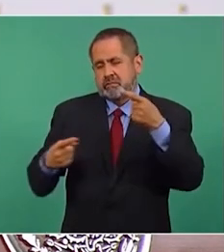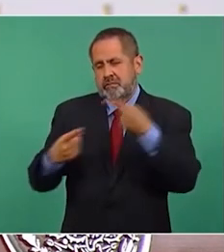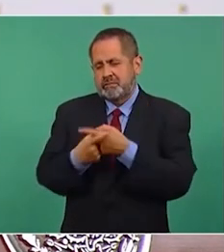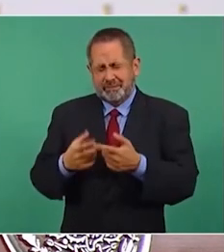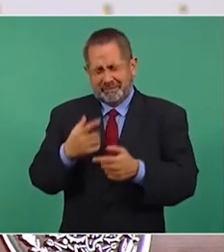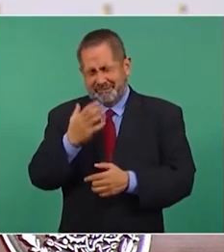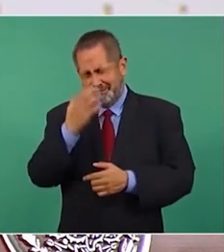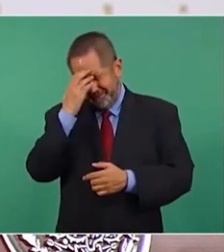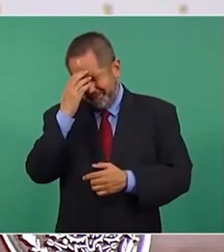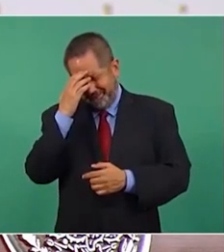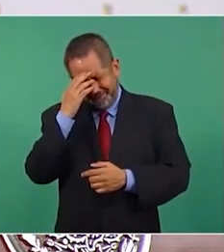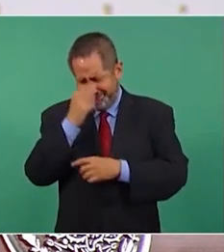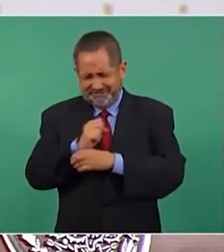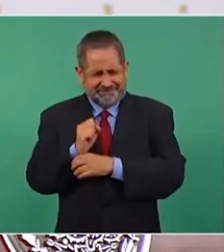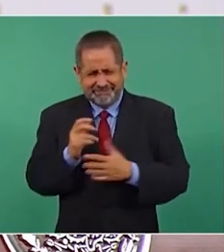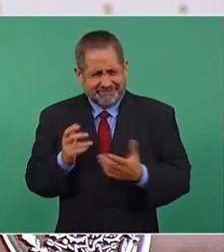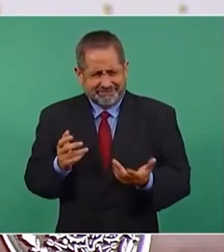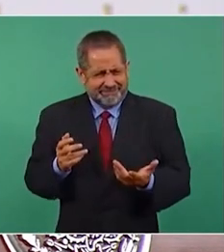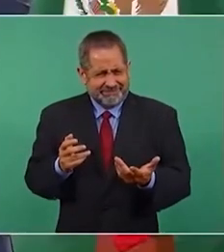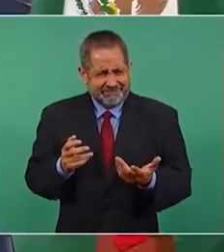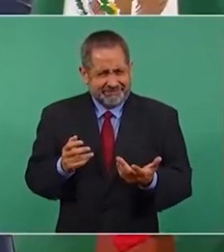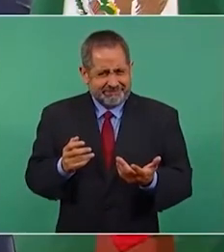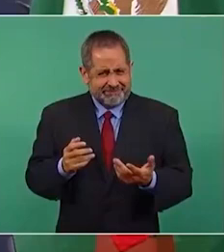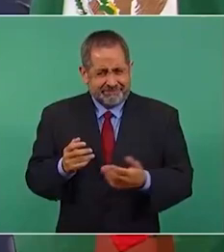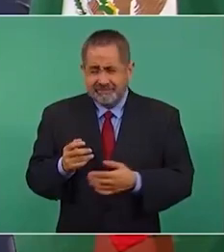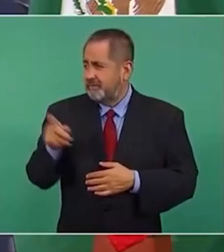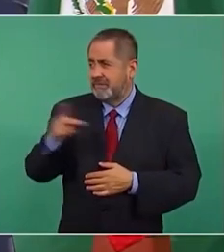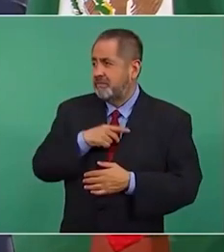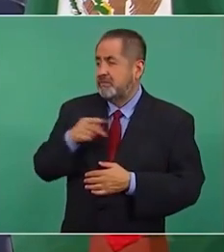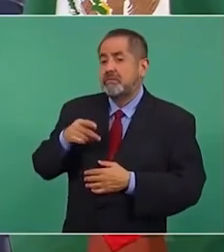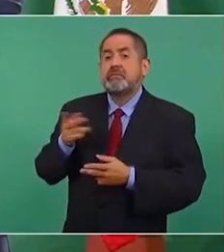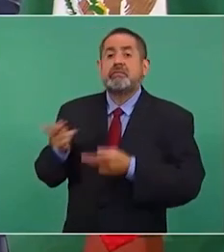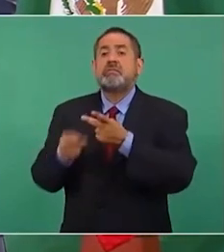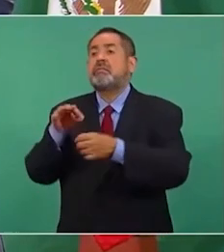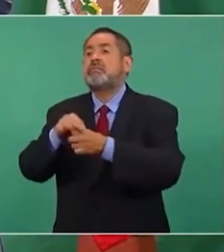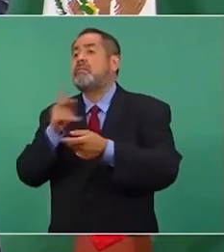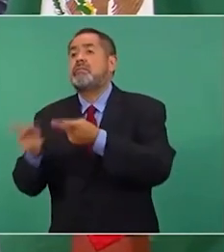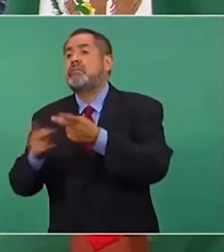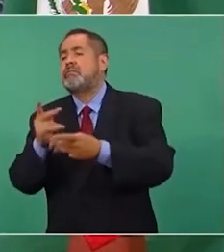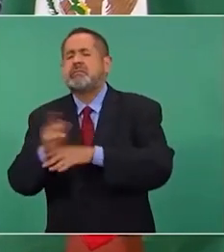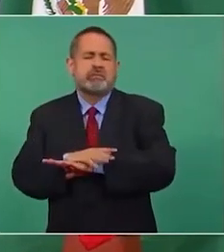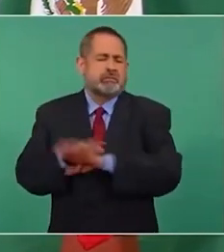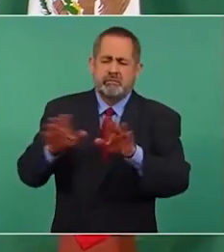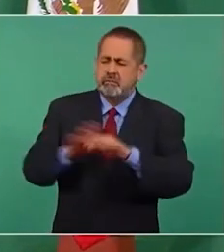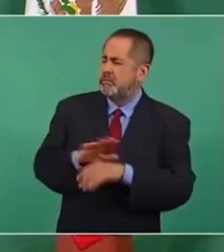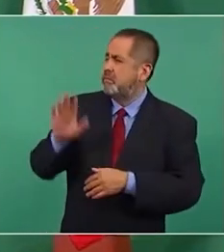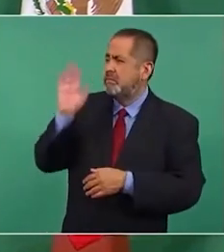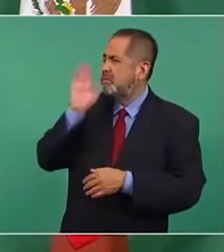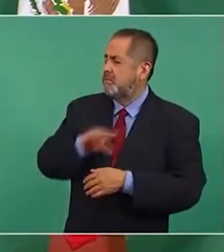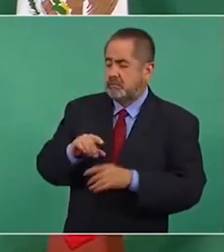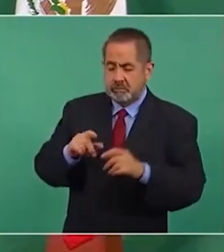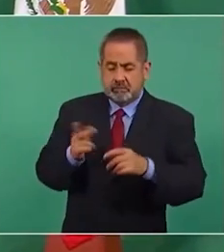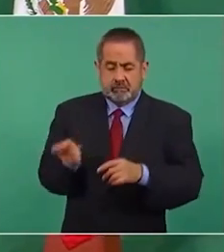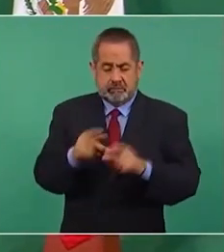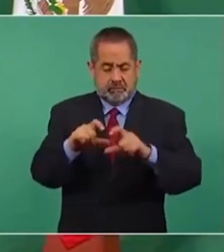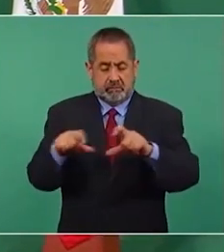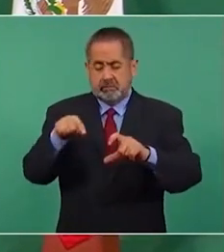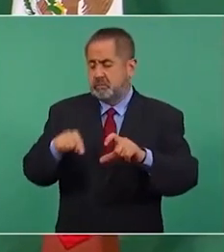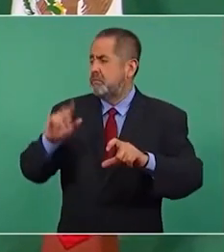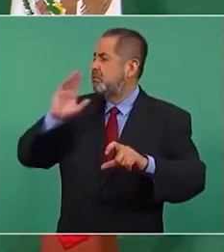la consulta que estaba mal formulada la pregunta